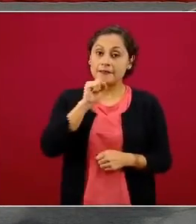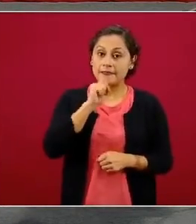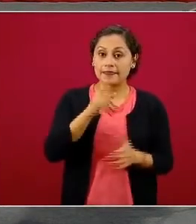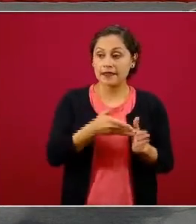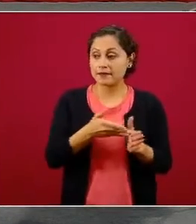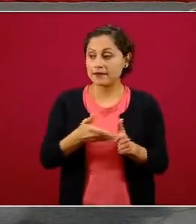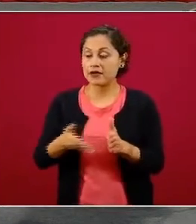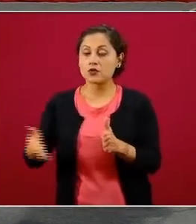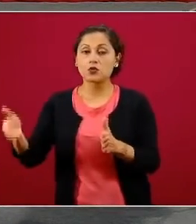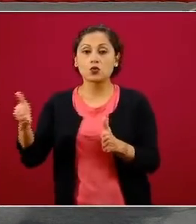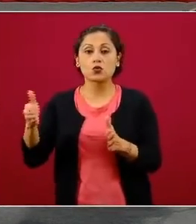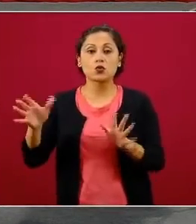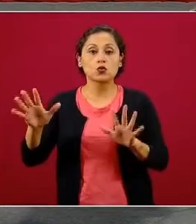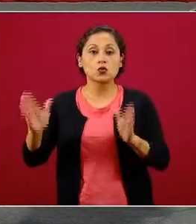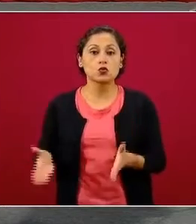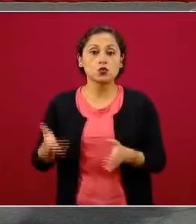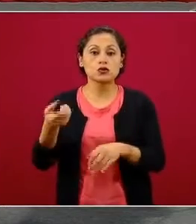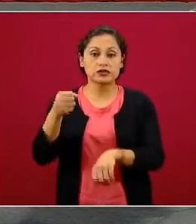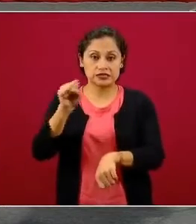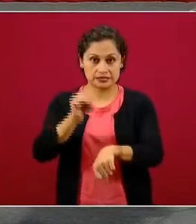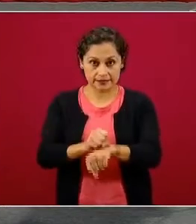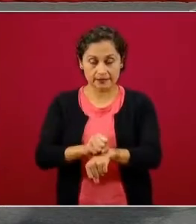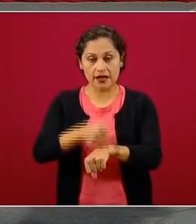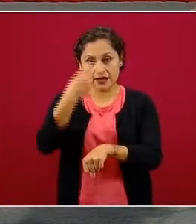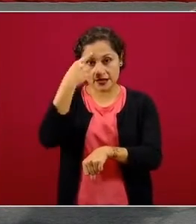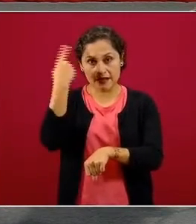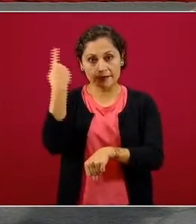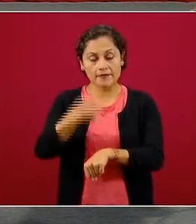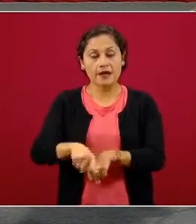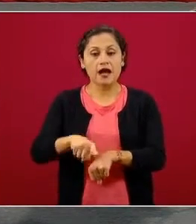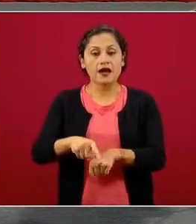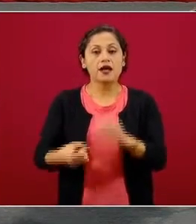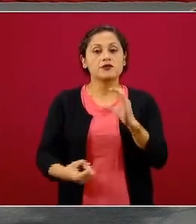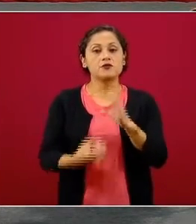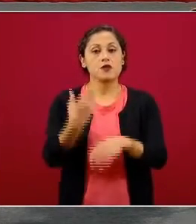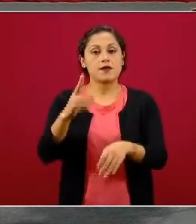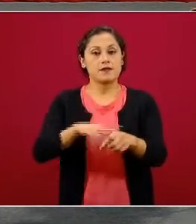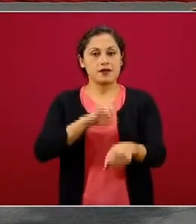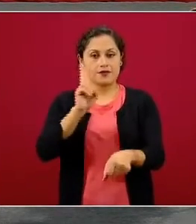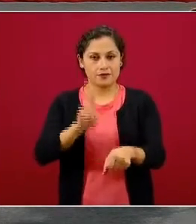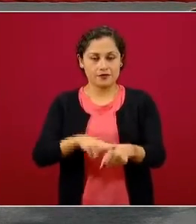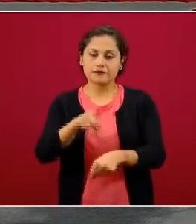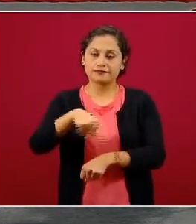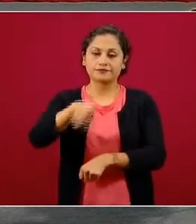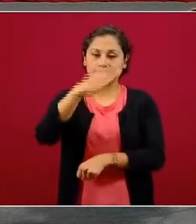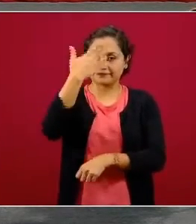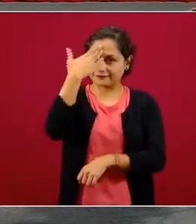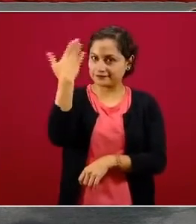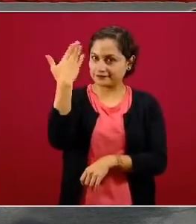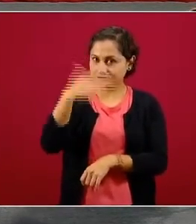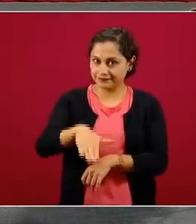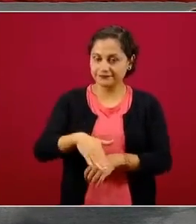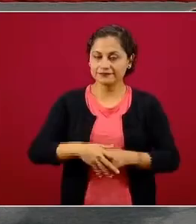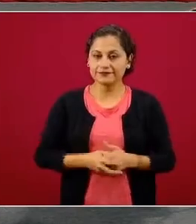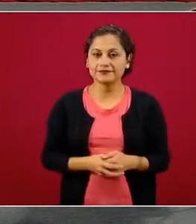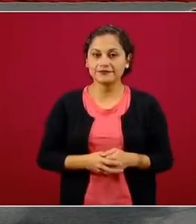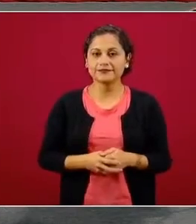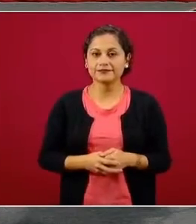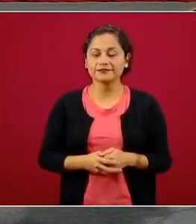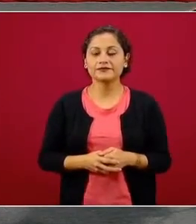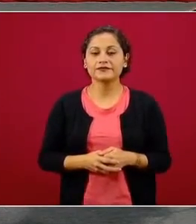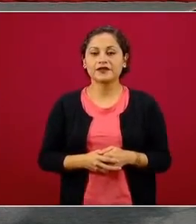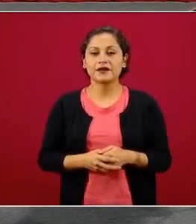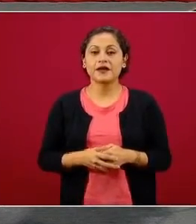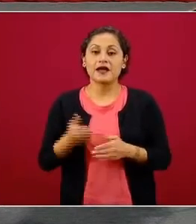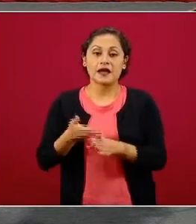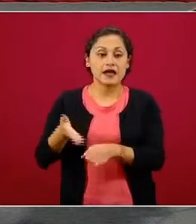primera semana de lo que se ha denominado la nueva normalidad, que como ustedes saben, prácticamente la única diferencia